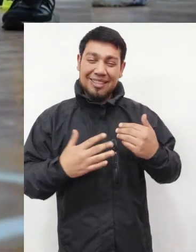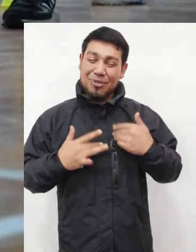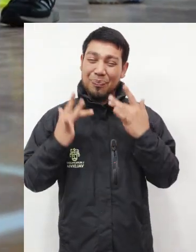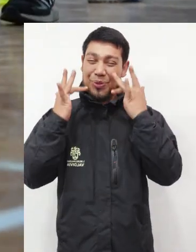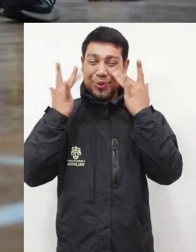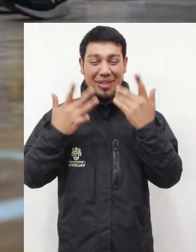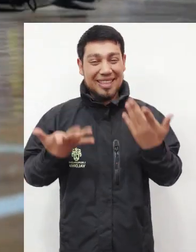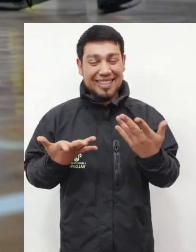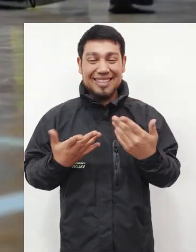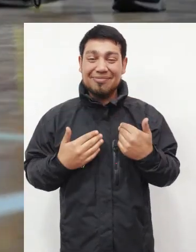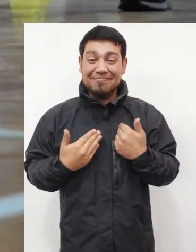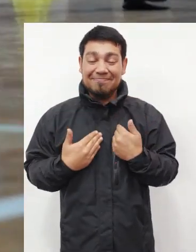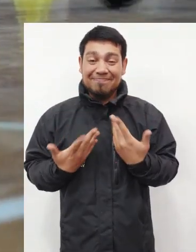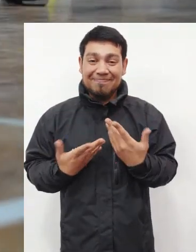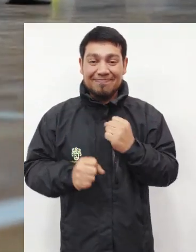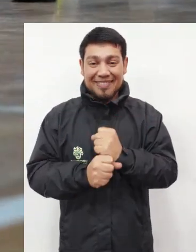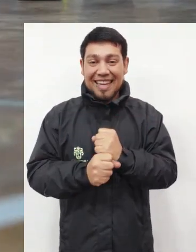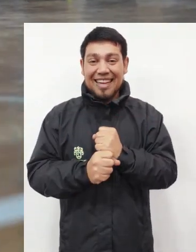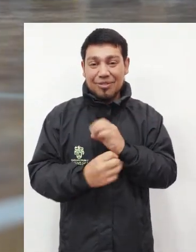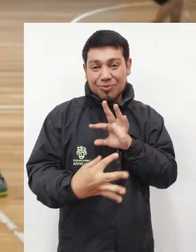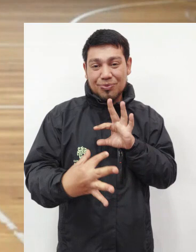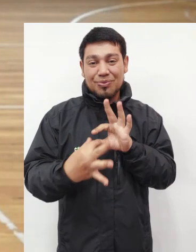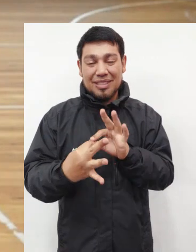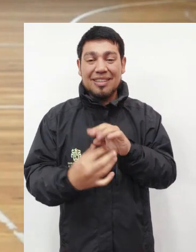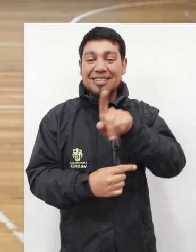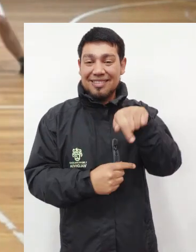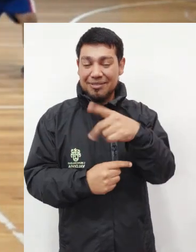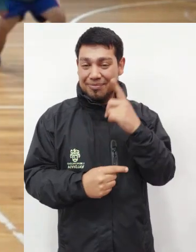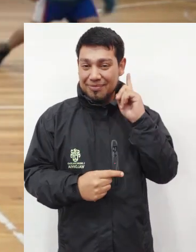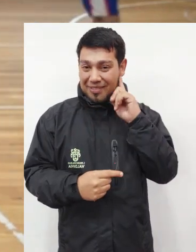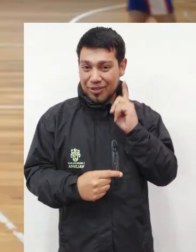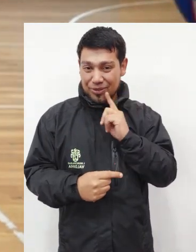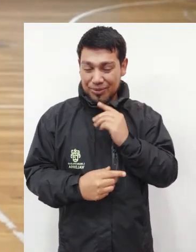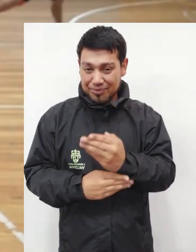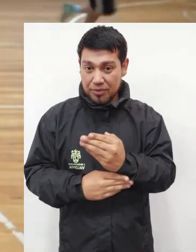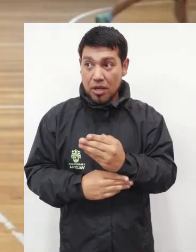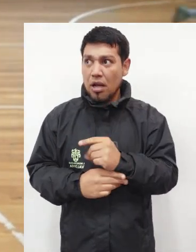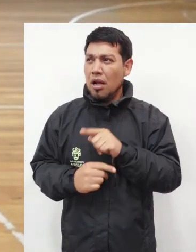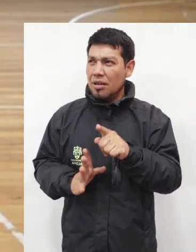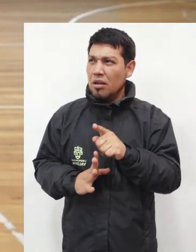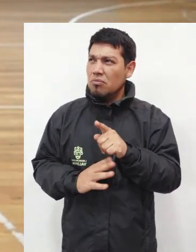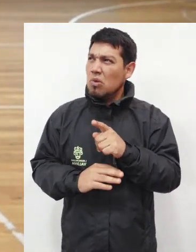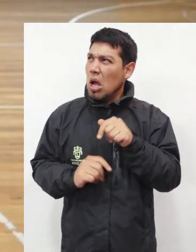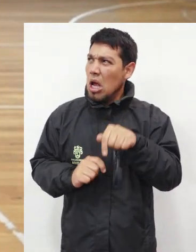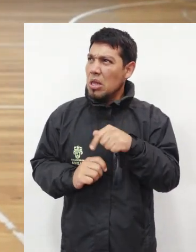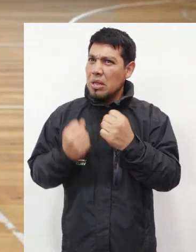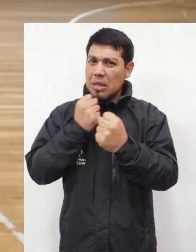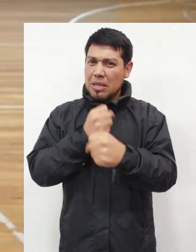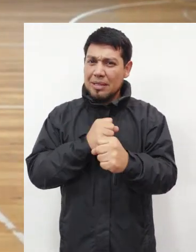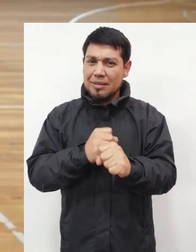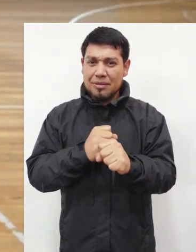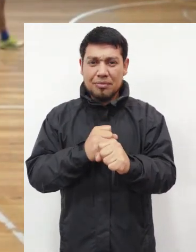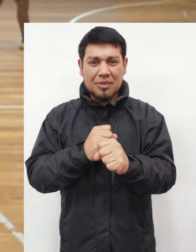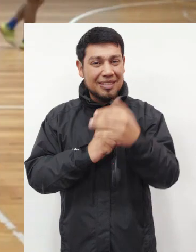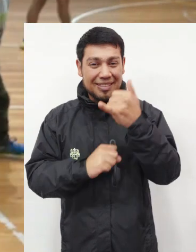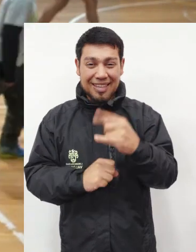ellos, así que estoy muy contento por eso. Bueno, el taller se ha desarrollado, se desarrolla todos los días jueves de